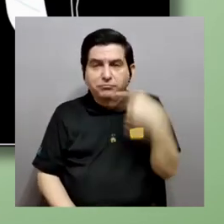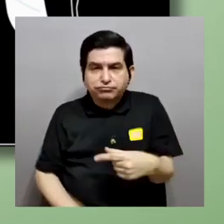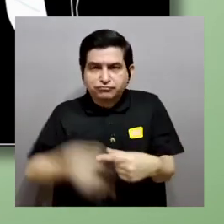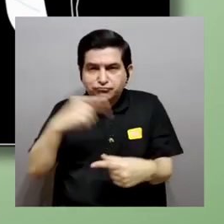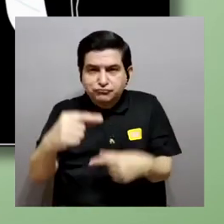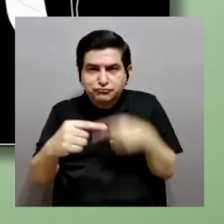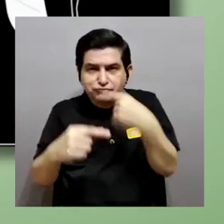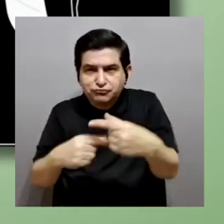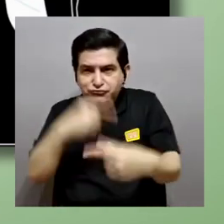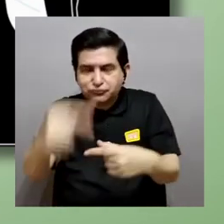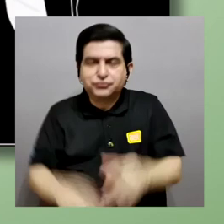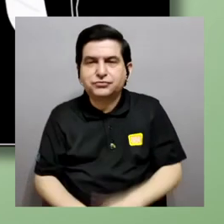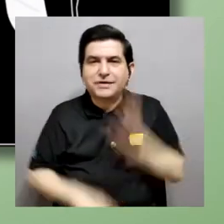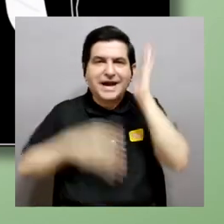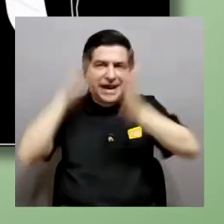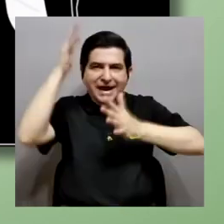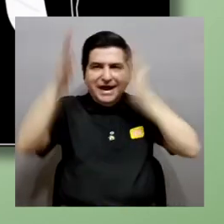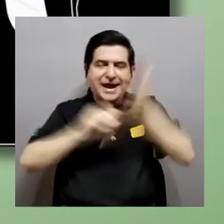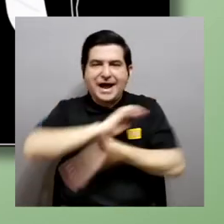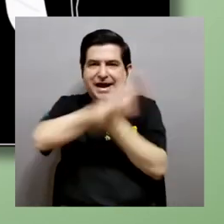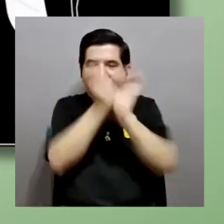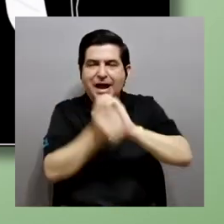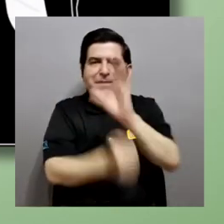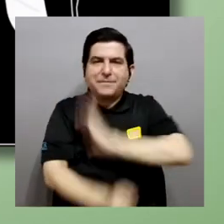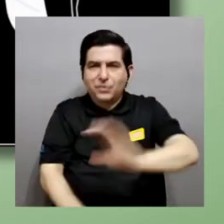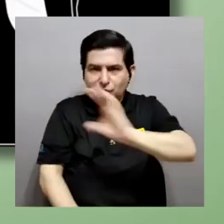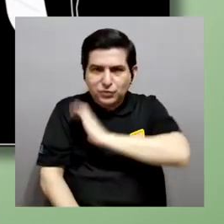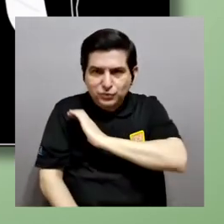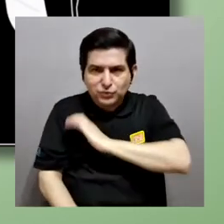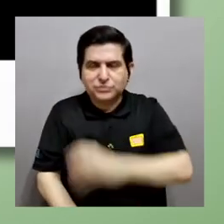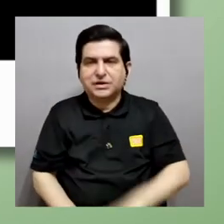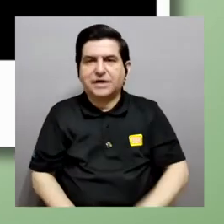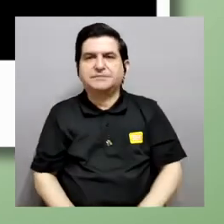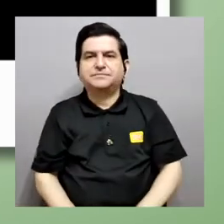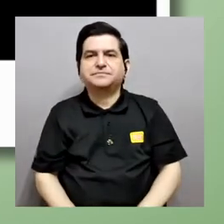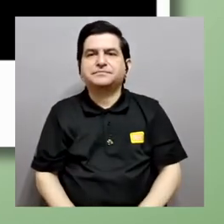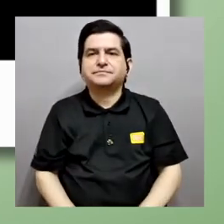poco podemos ir creando un cambio de comportamiento